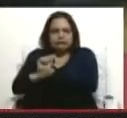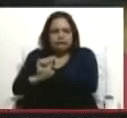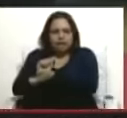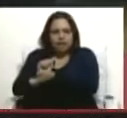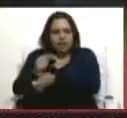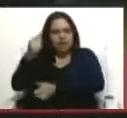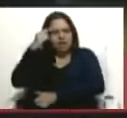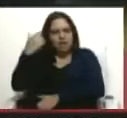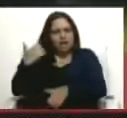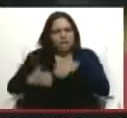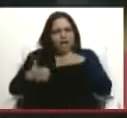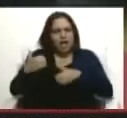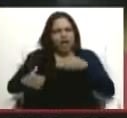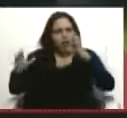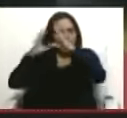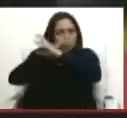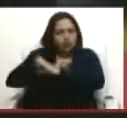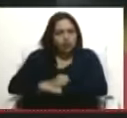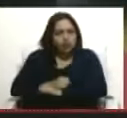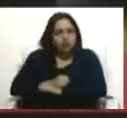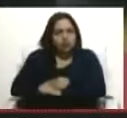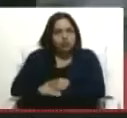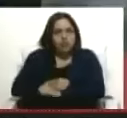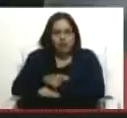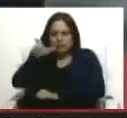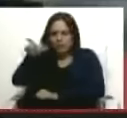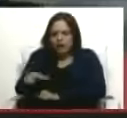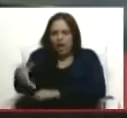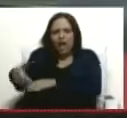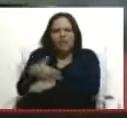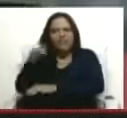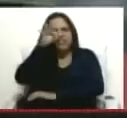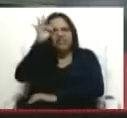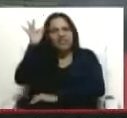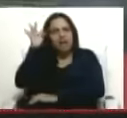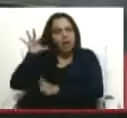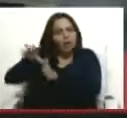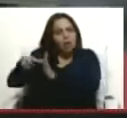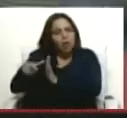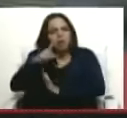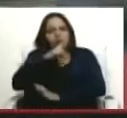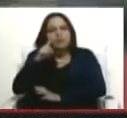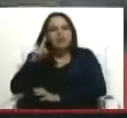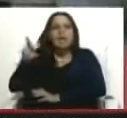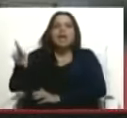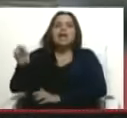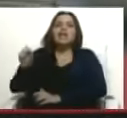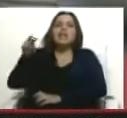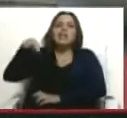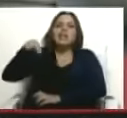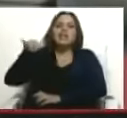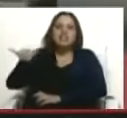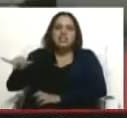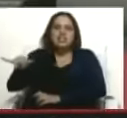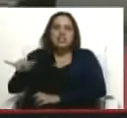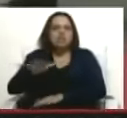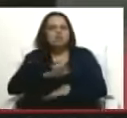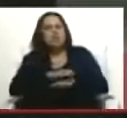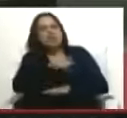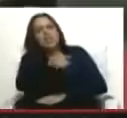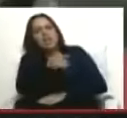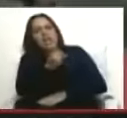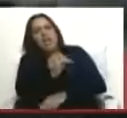pasado en la noche de un exfiscal corrupto de nombre Reni Mundaraín, por un lado. ¿Por qué es corrupto?